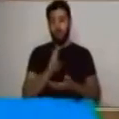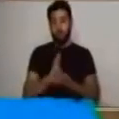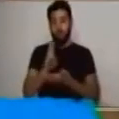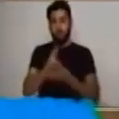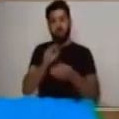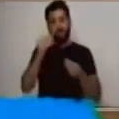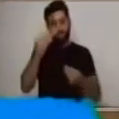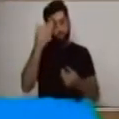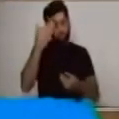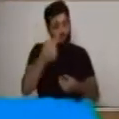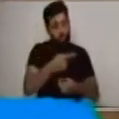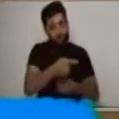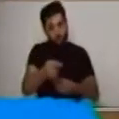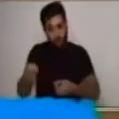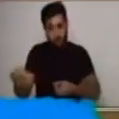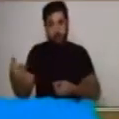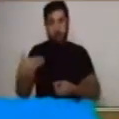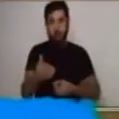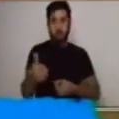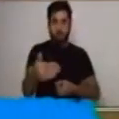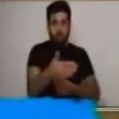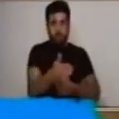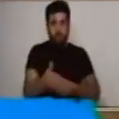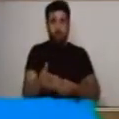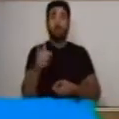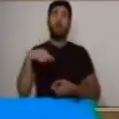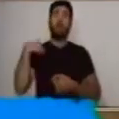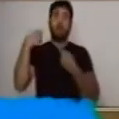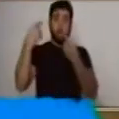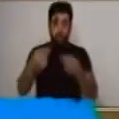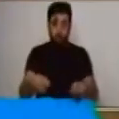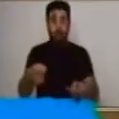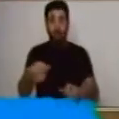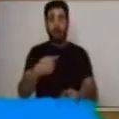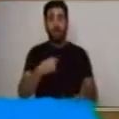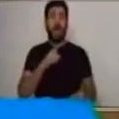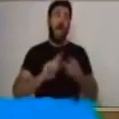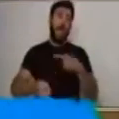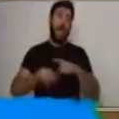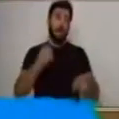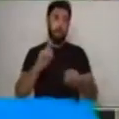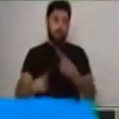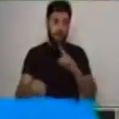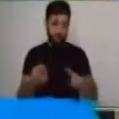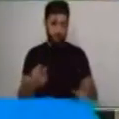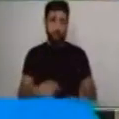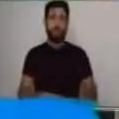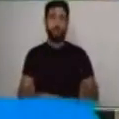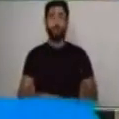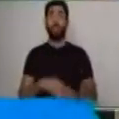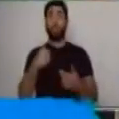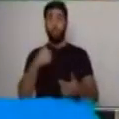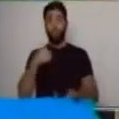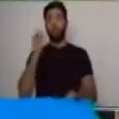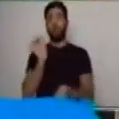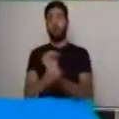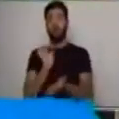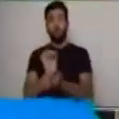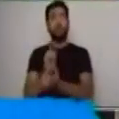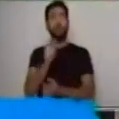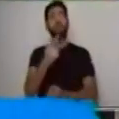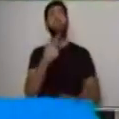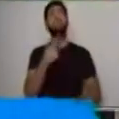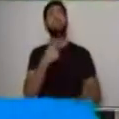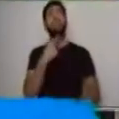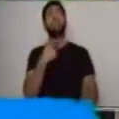Desde entonces fueron amigos. Muy bien, espero que te haya gustado esta historia. Y ahora